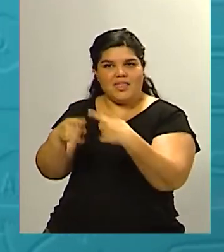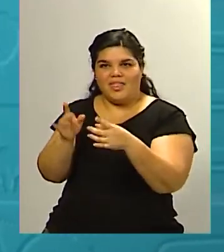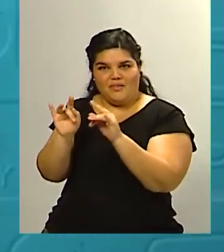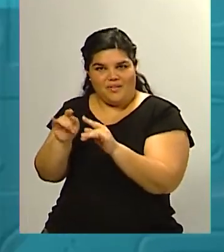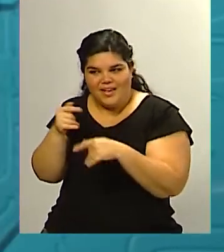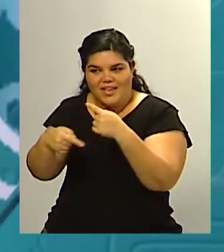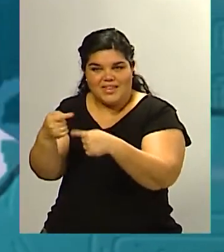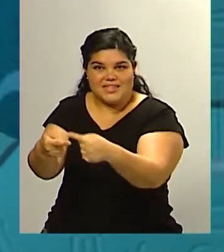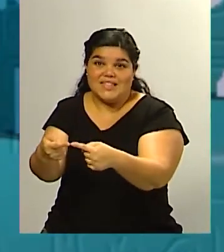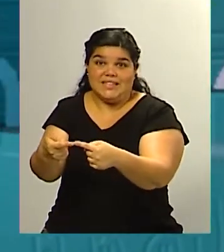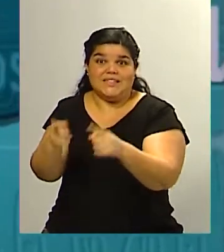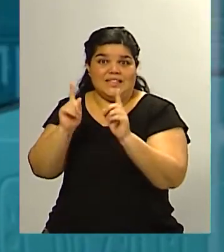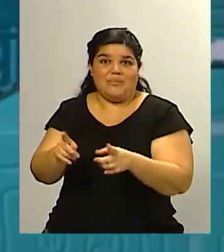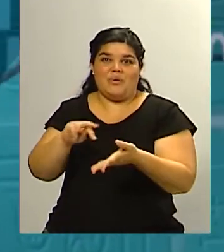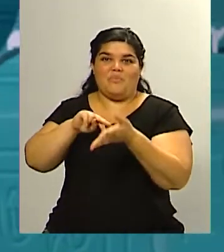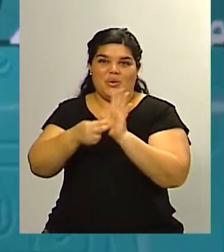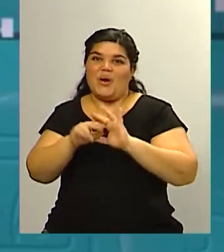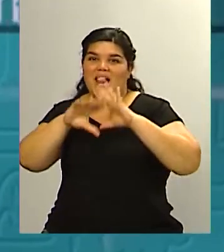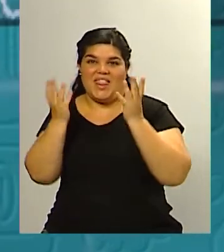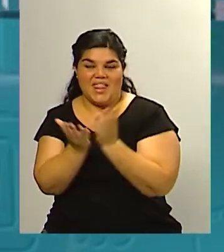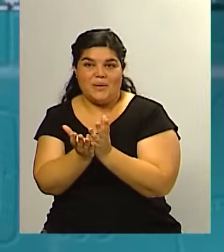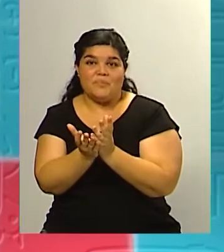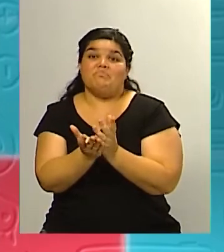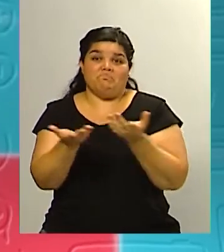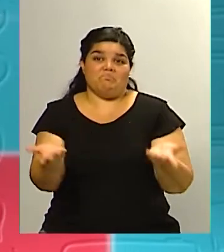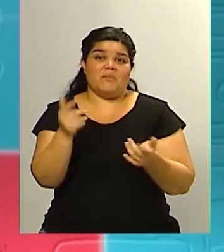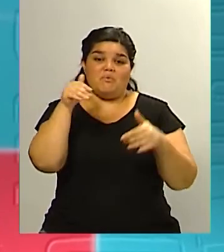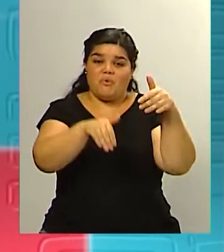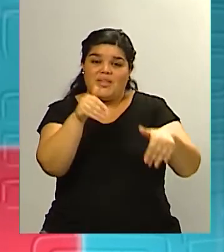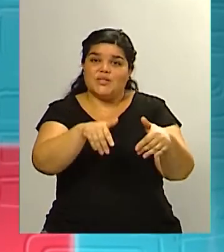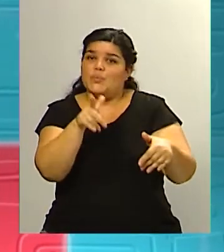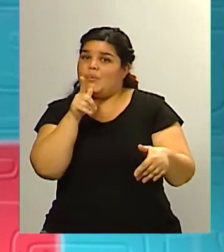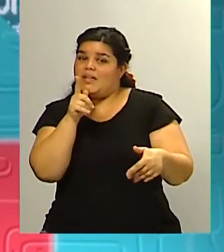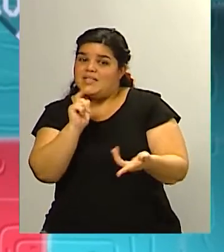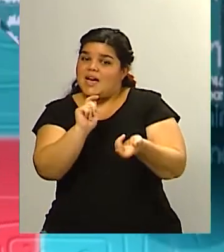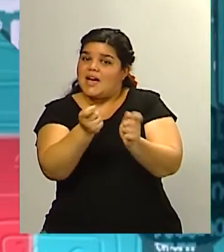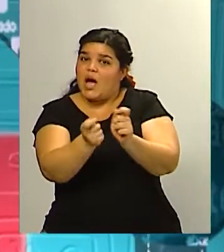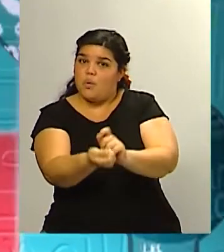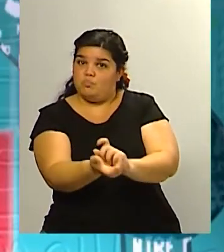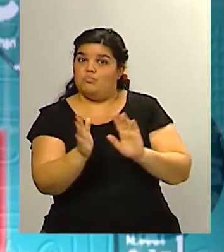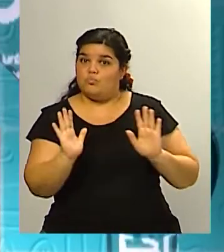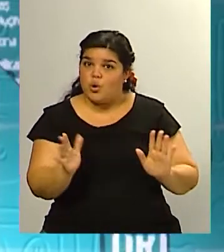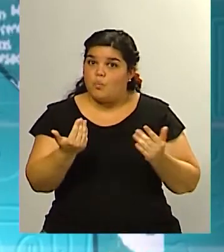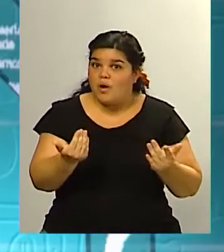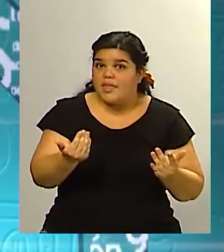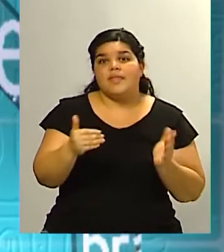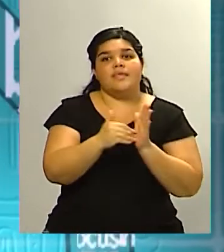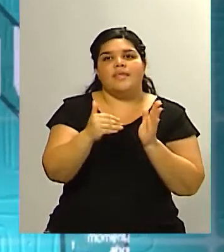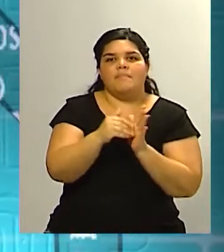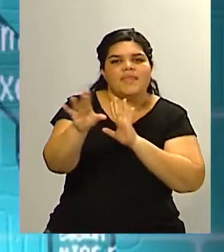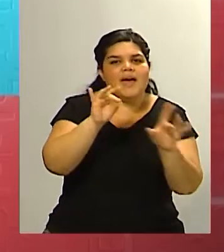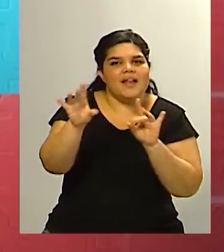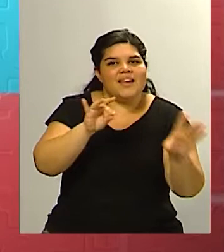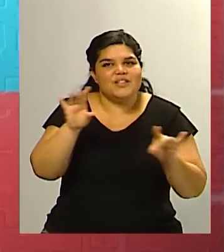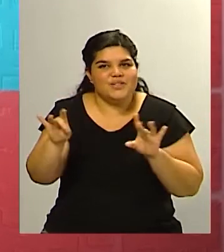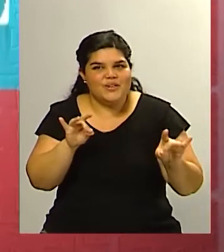las elecciones pueden darle herramientas de cambio a la sociedad argentina independientemente de a quién elijan digamos que la oferta electoral